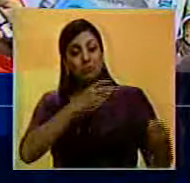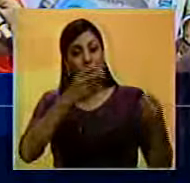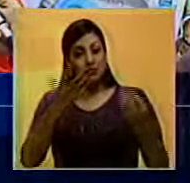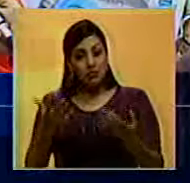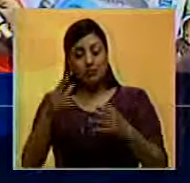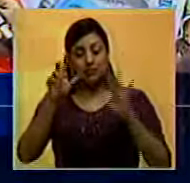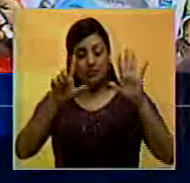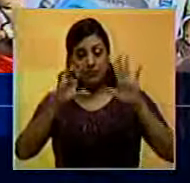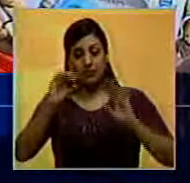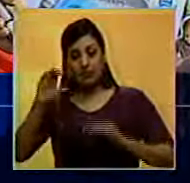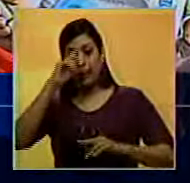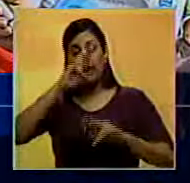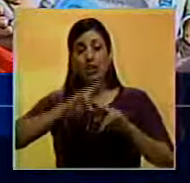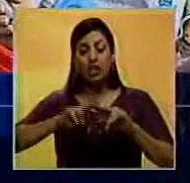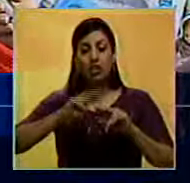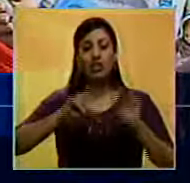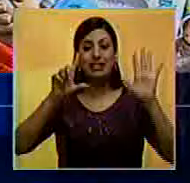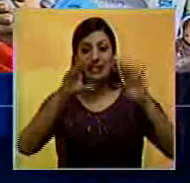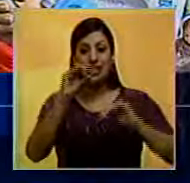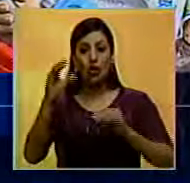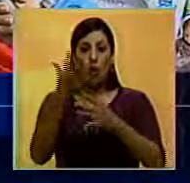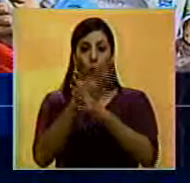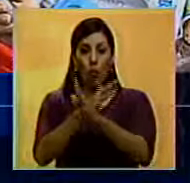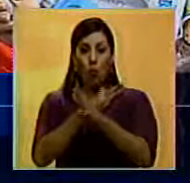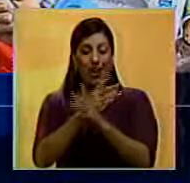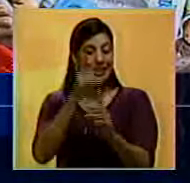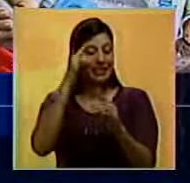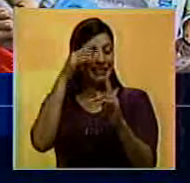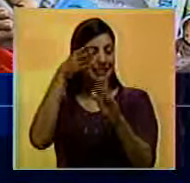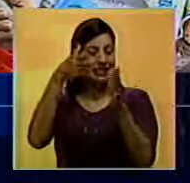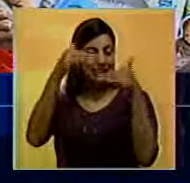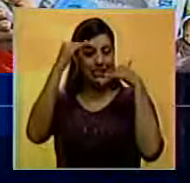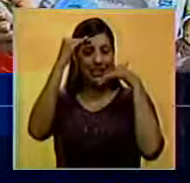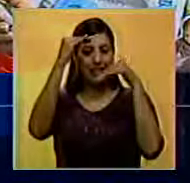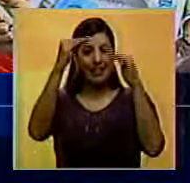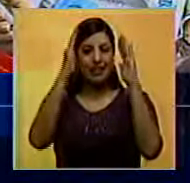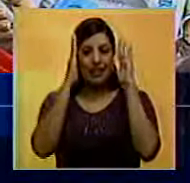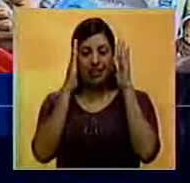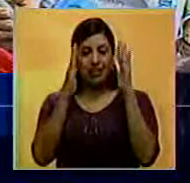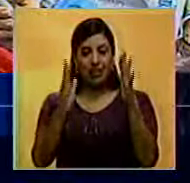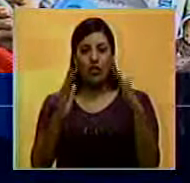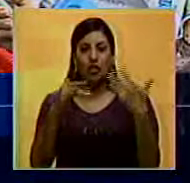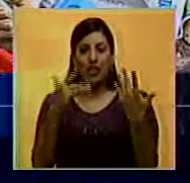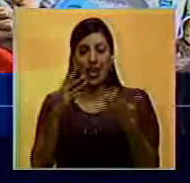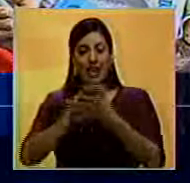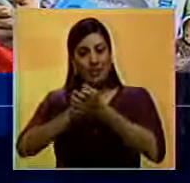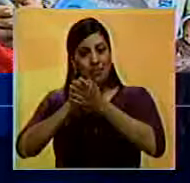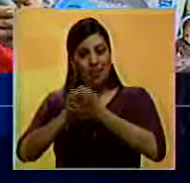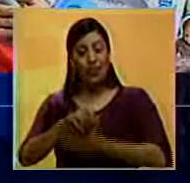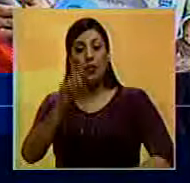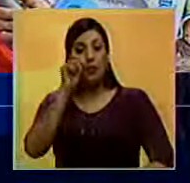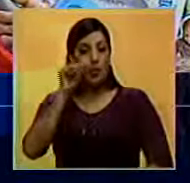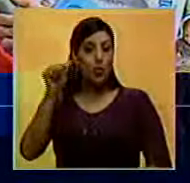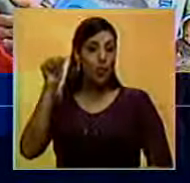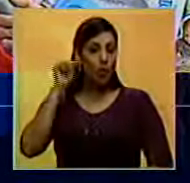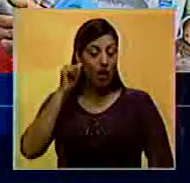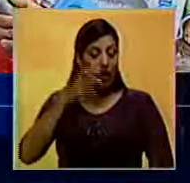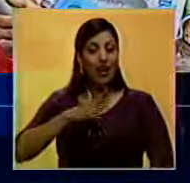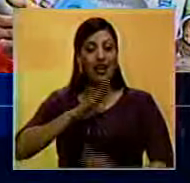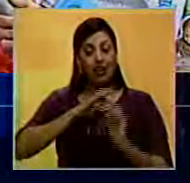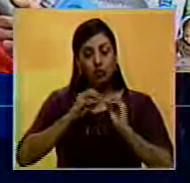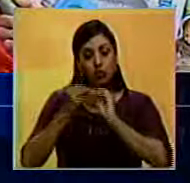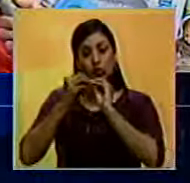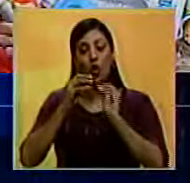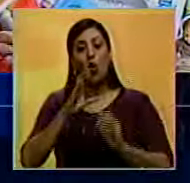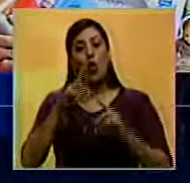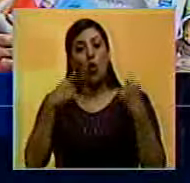niños, 700 juguetes priorizados por los compañeros y compañeras que conforman